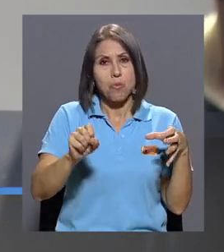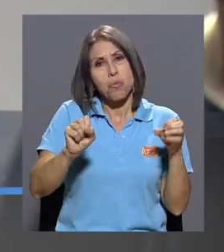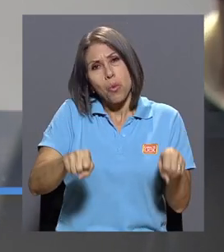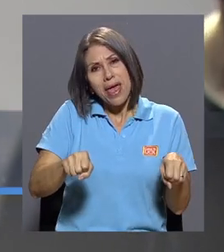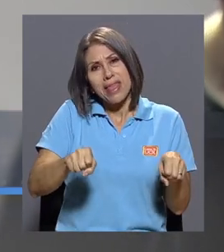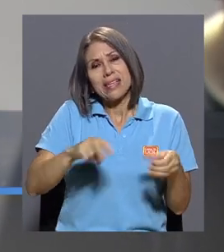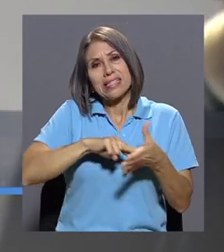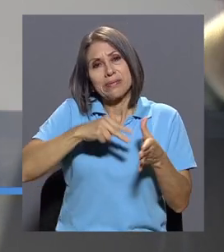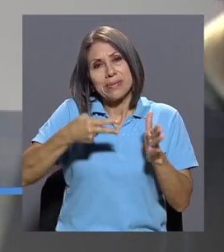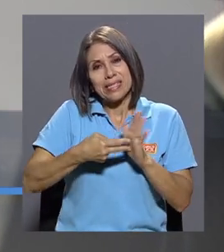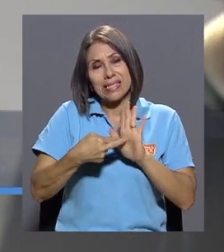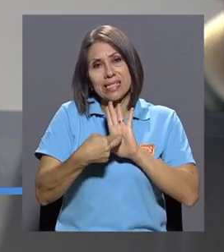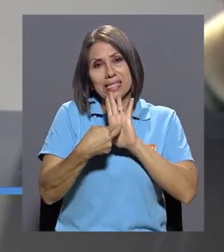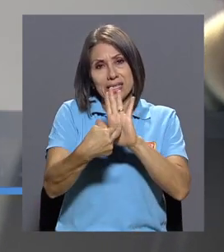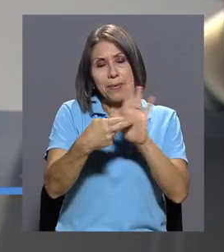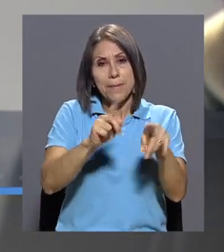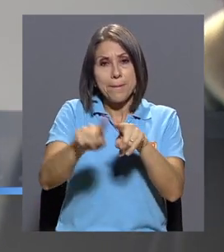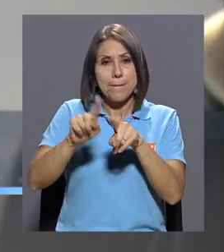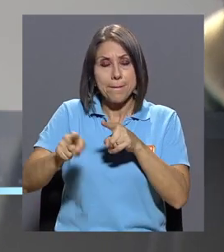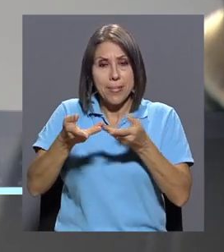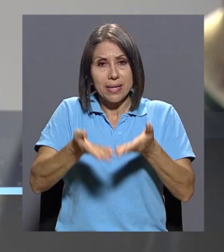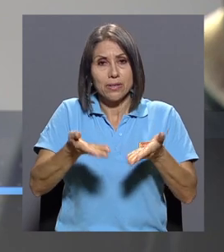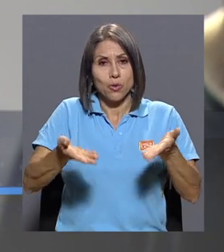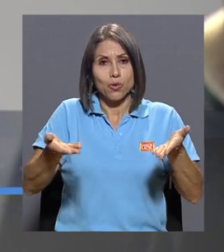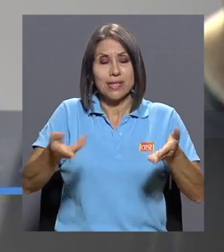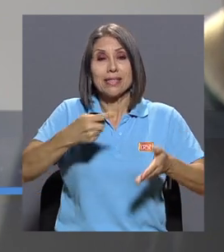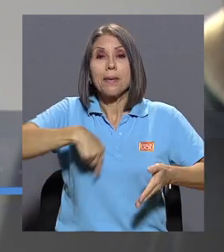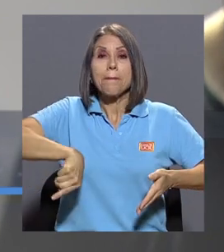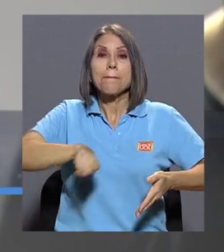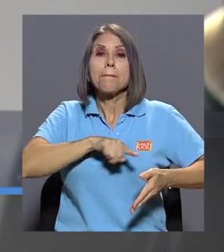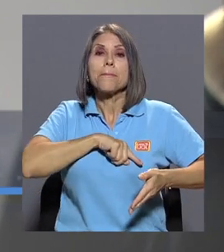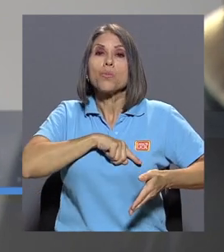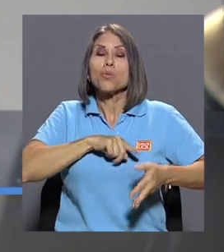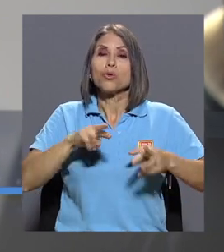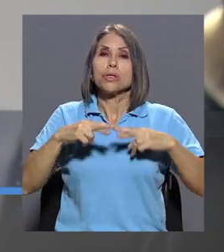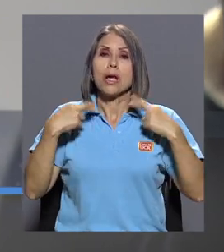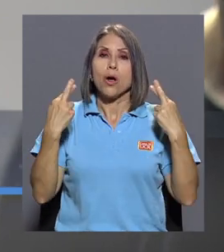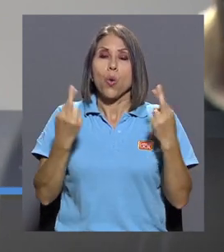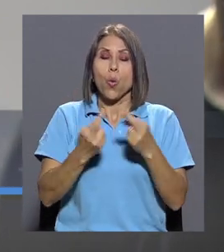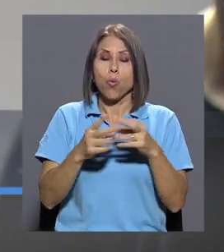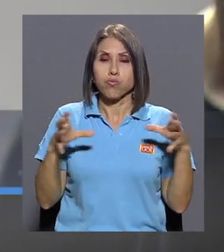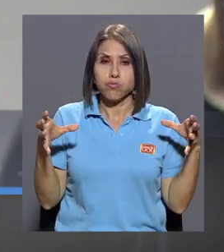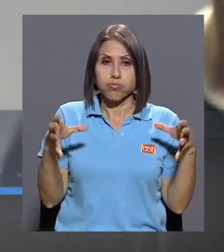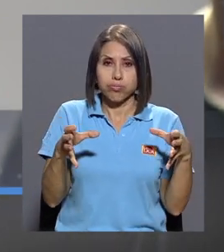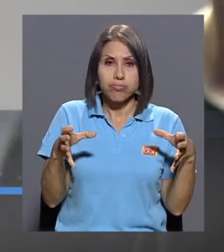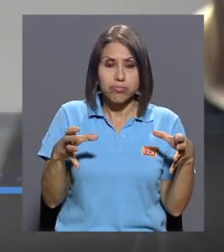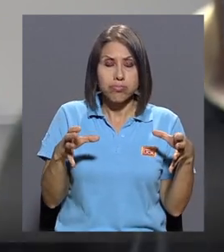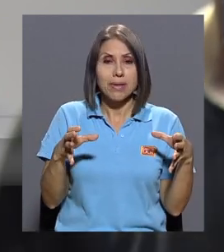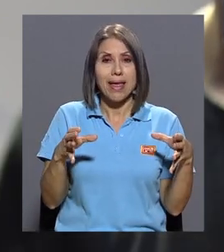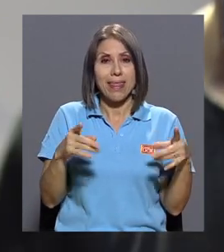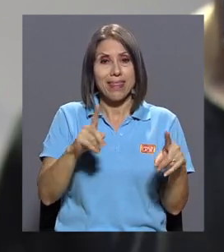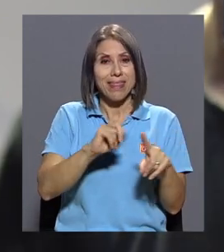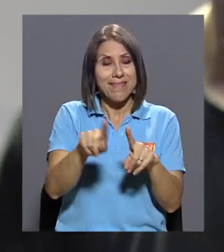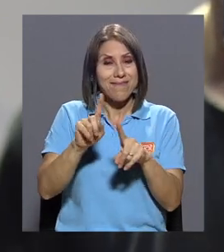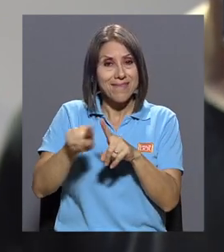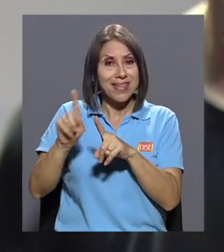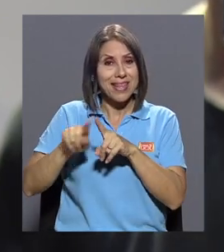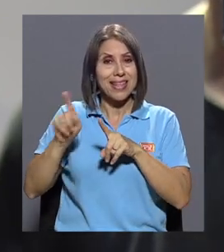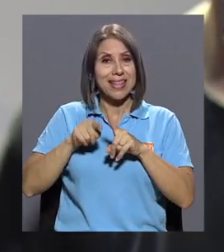nuestra colectiva se enfoca en diferentes direcciones